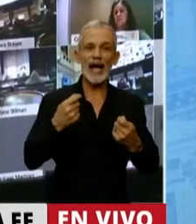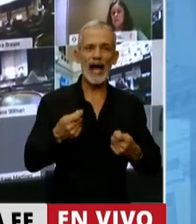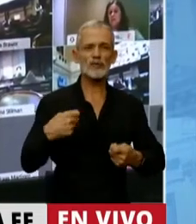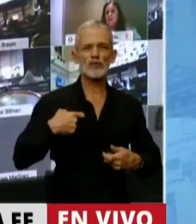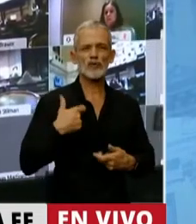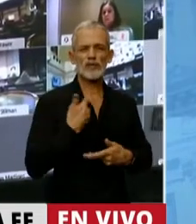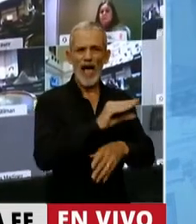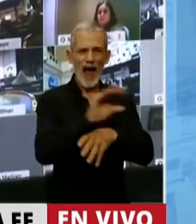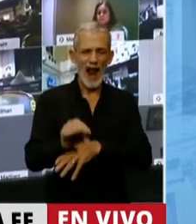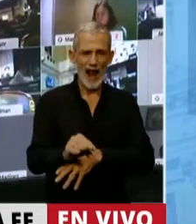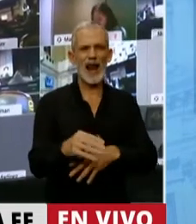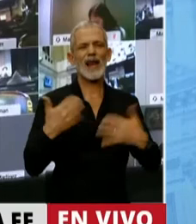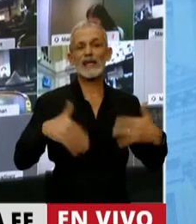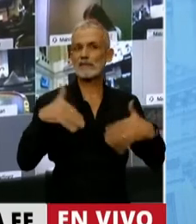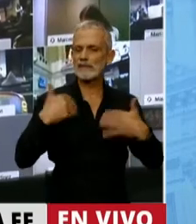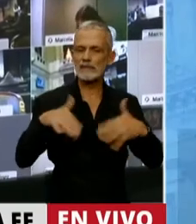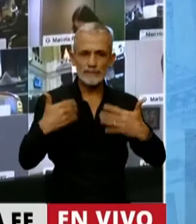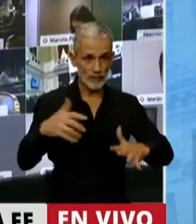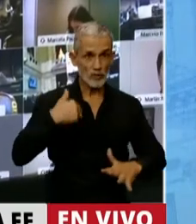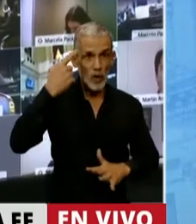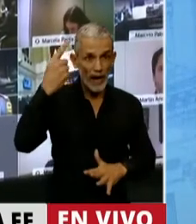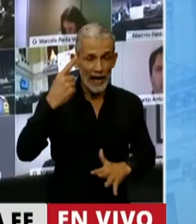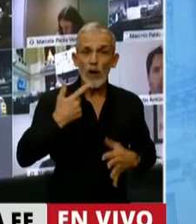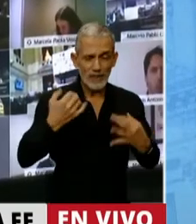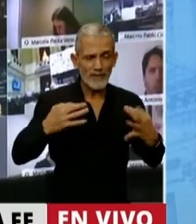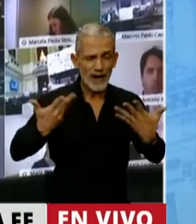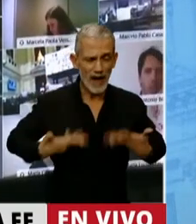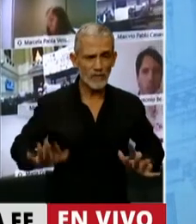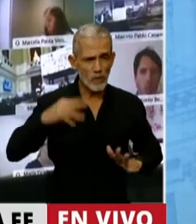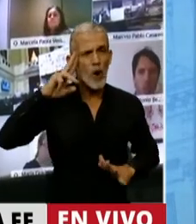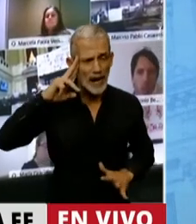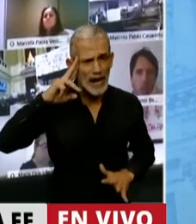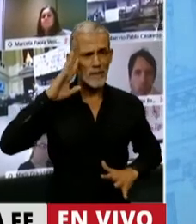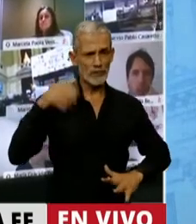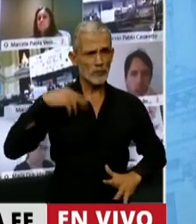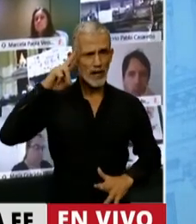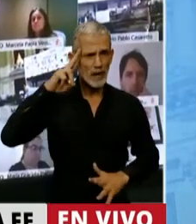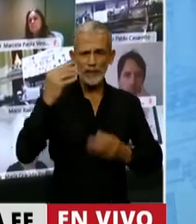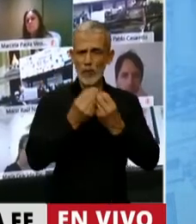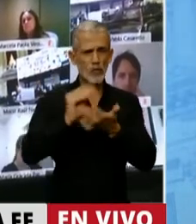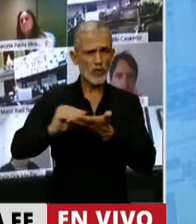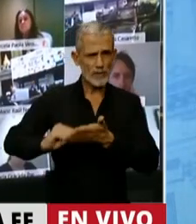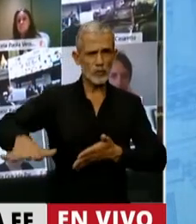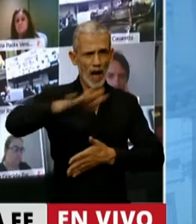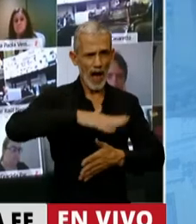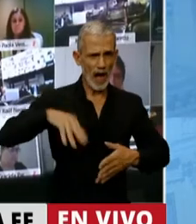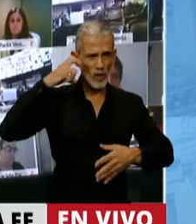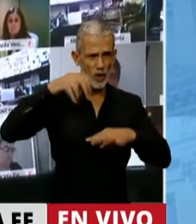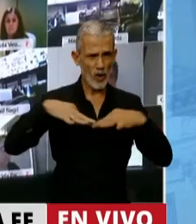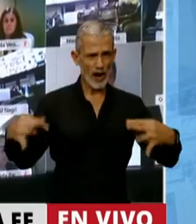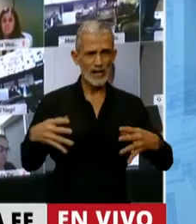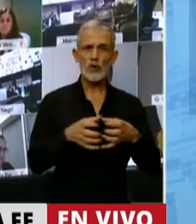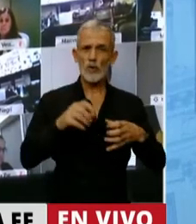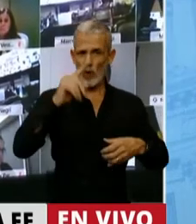previsional, acá está un tema crítico, yo creo honestamente, y lo digo con mucho respeto porque le tengo respeto a muchos miembros del